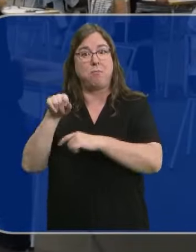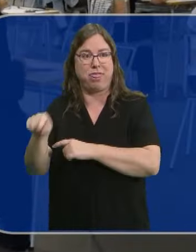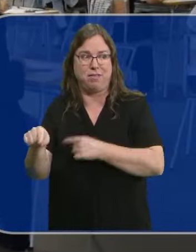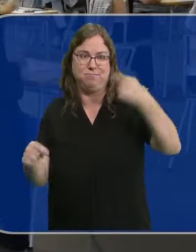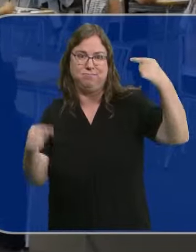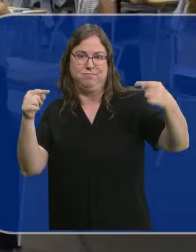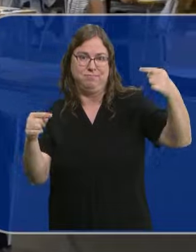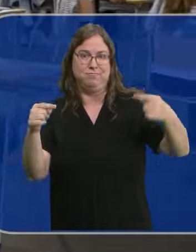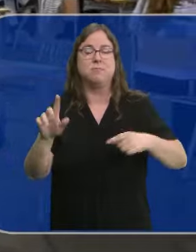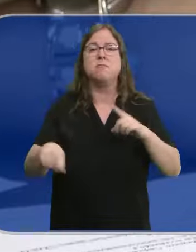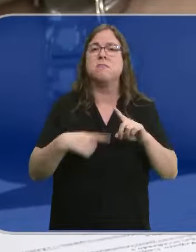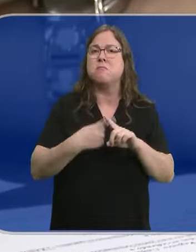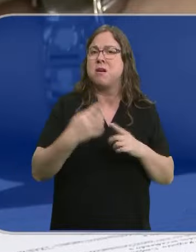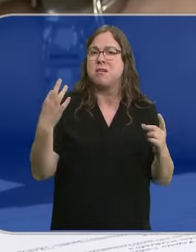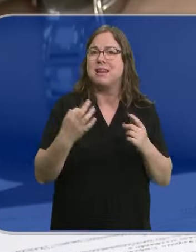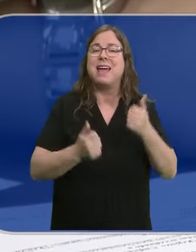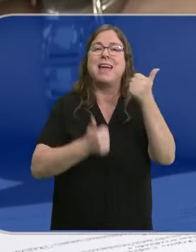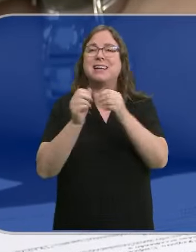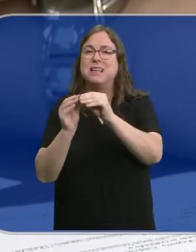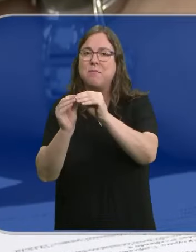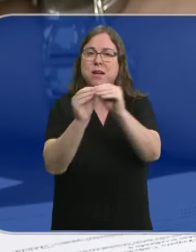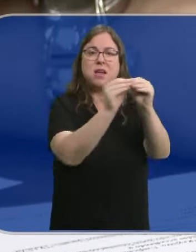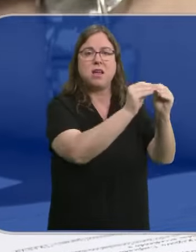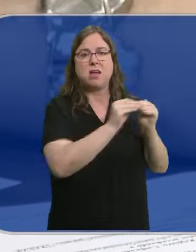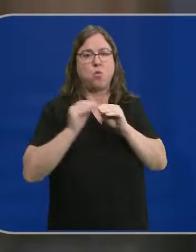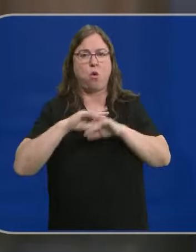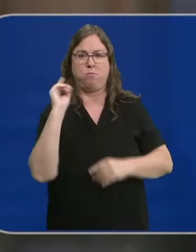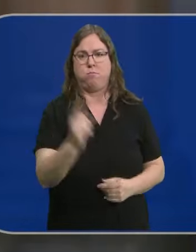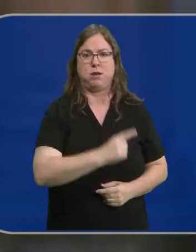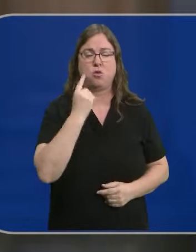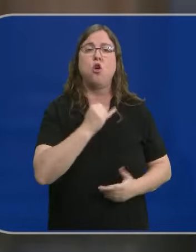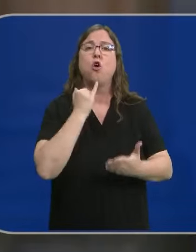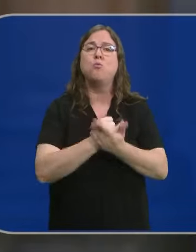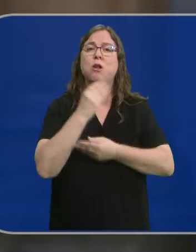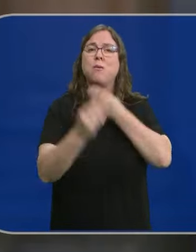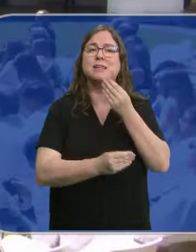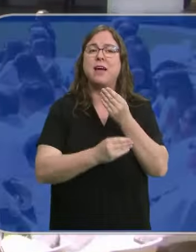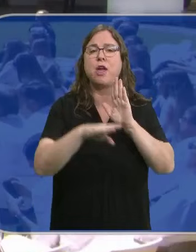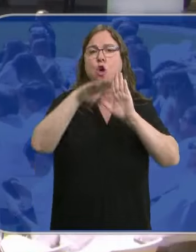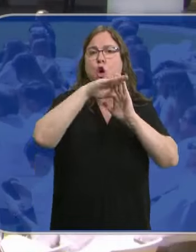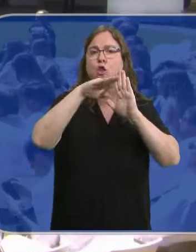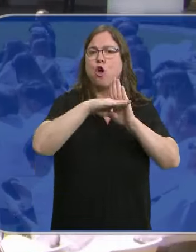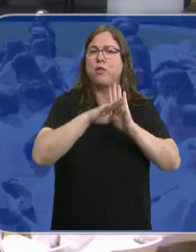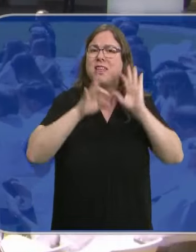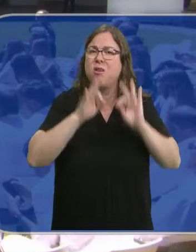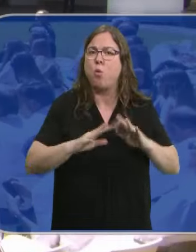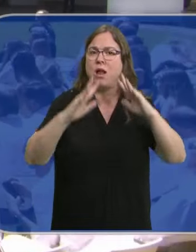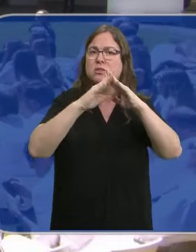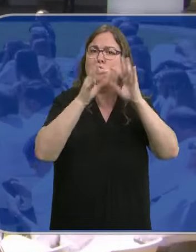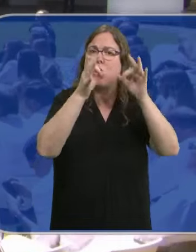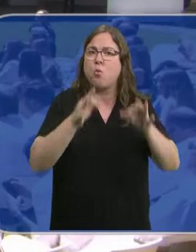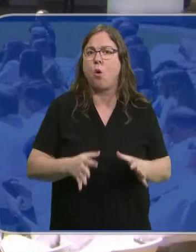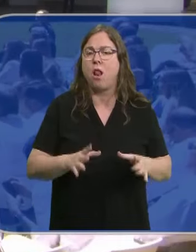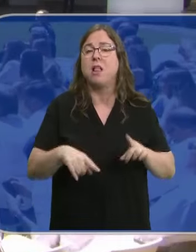a hacer las pruebas. Además, será un único examen para todos. Las pruebas se efectuarán en el mismo orden con la misma estructura